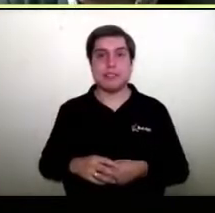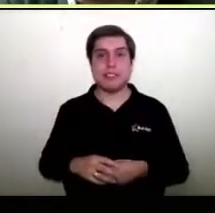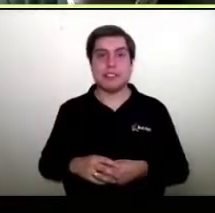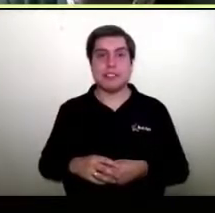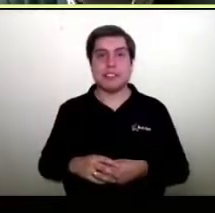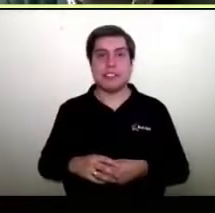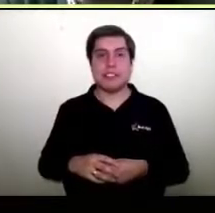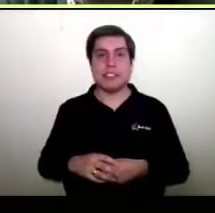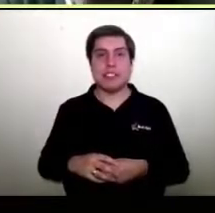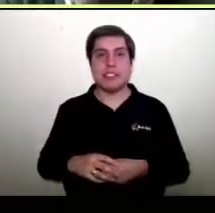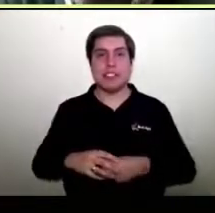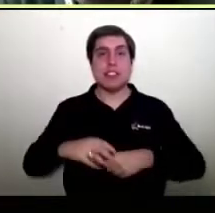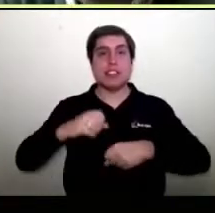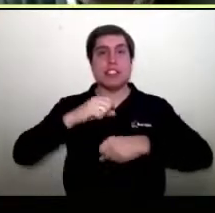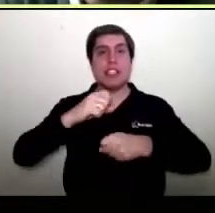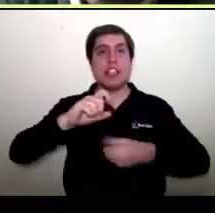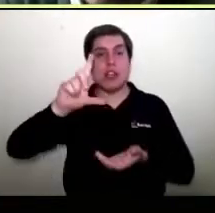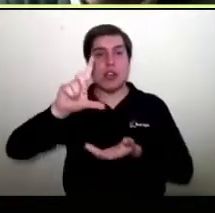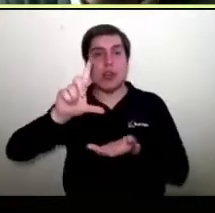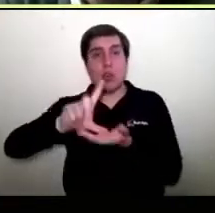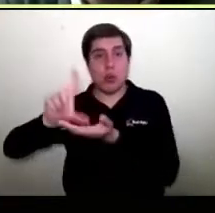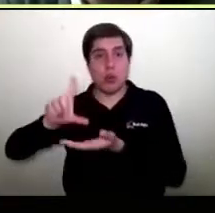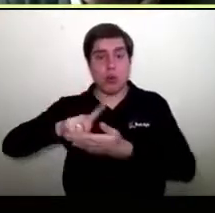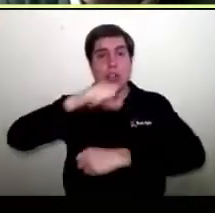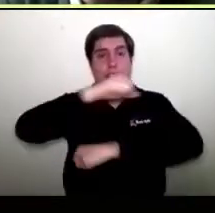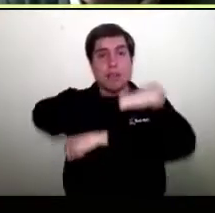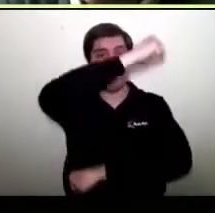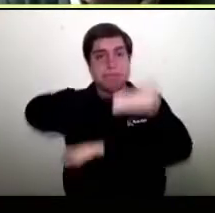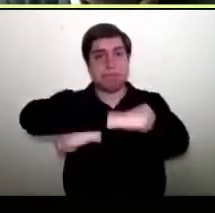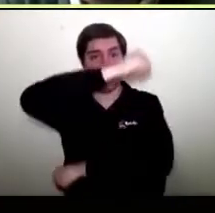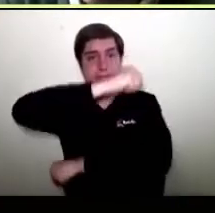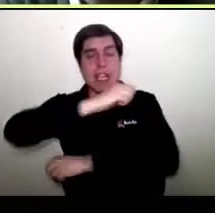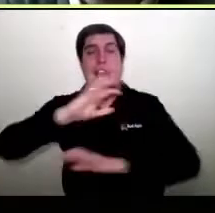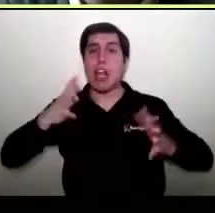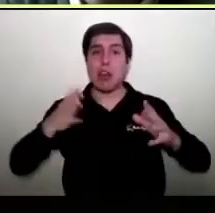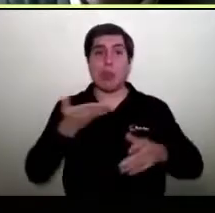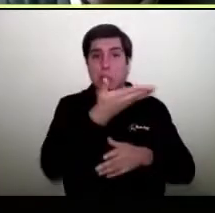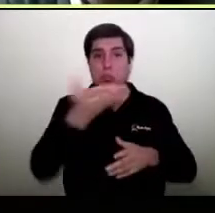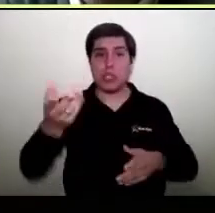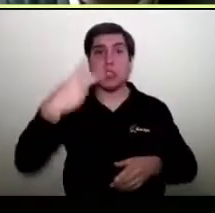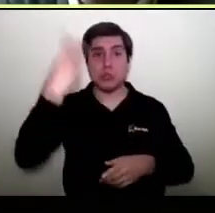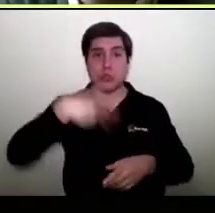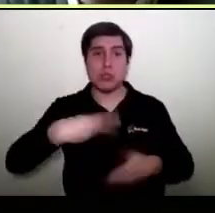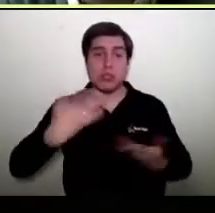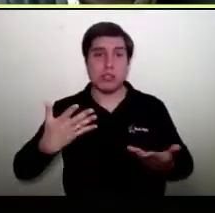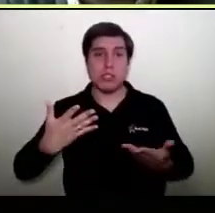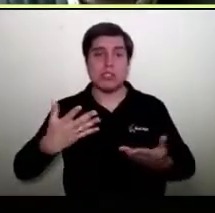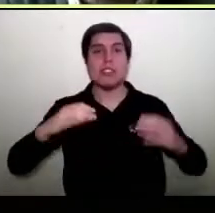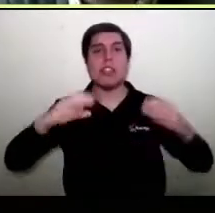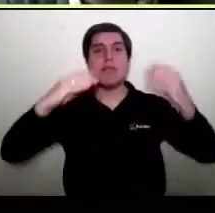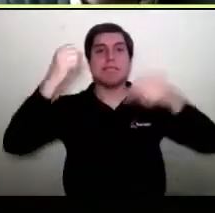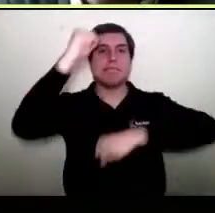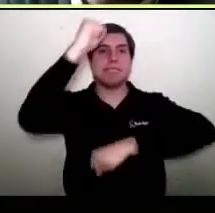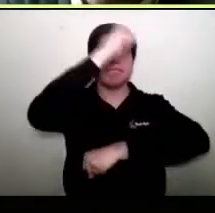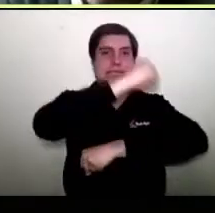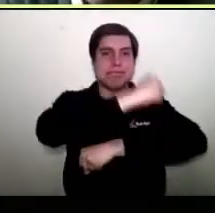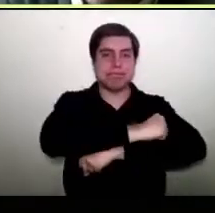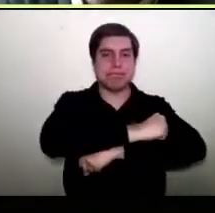vitrinas de los locales, de los cuales muchos de ustedes a lo mejor son parte, se vieron obligadas a cerrar.